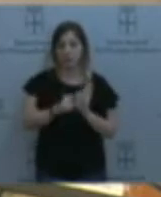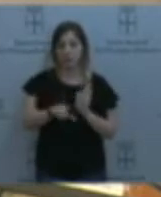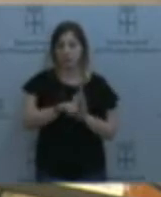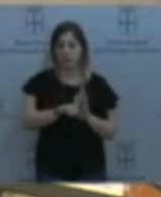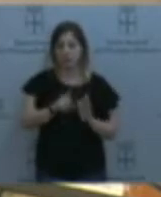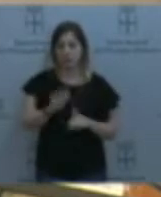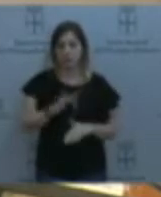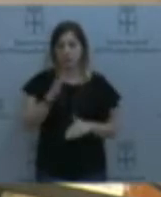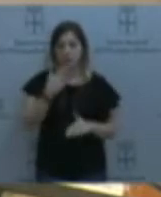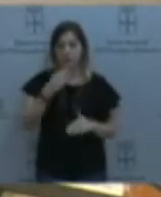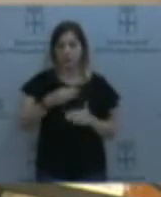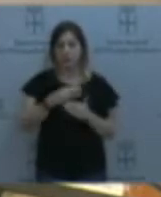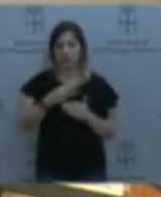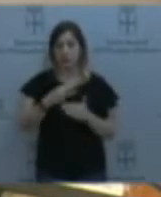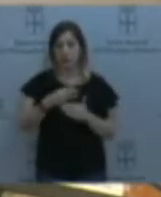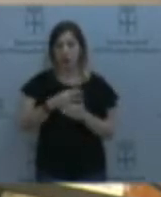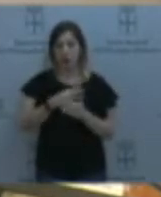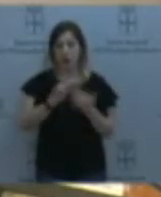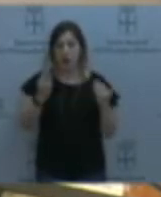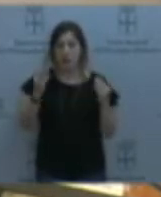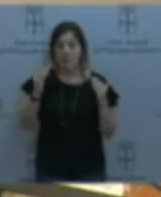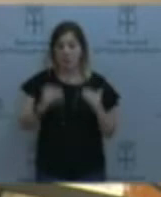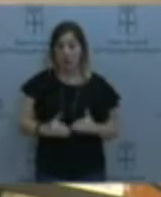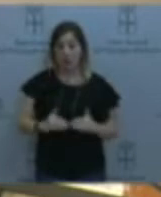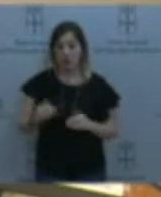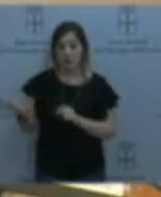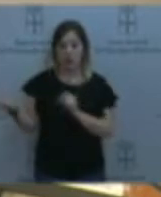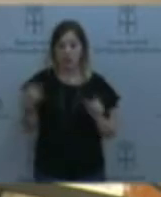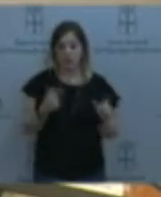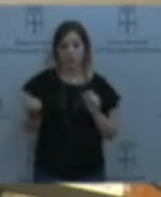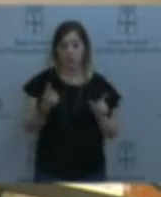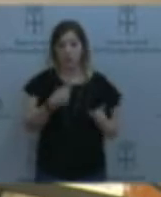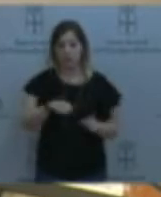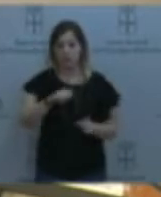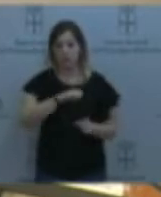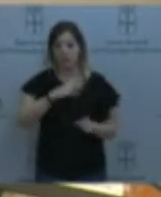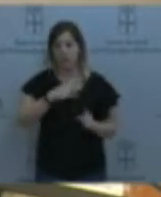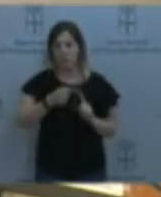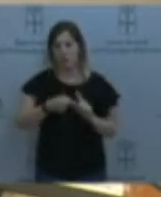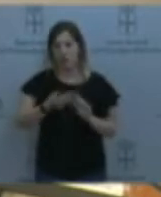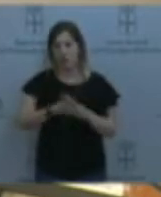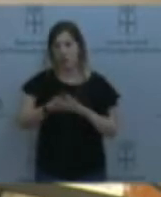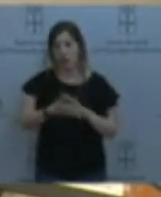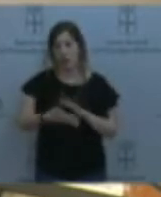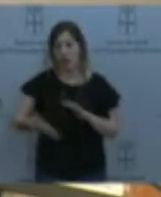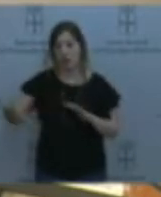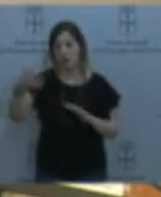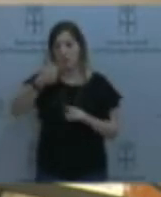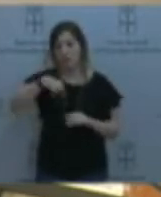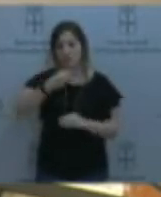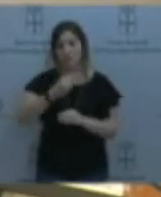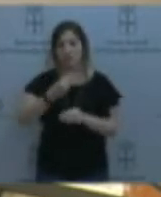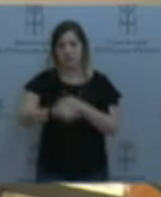a nuestro país. Podríamos estar largo y tendido hablando de esto. ¿Qué hemos hecho nosotros en este último tiempo? Primero,